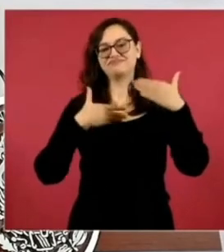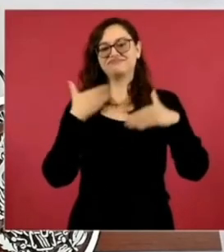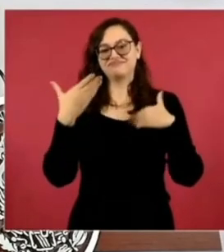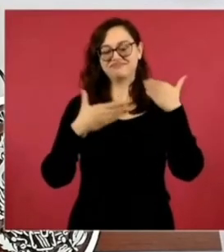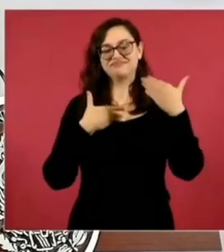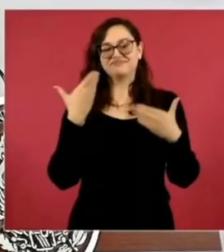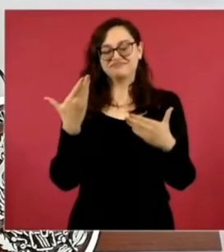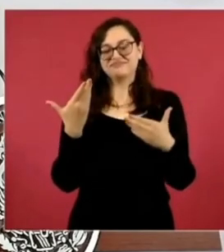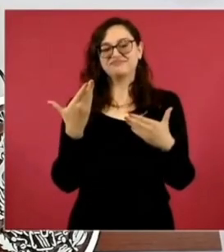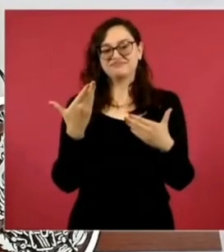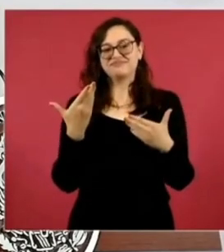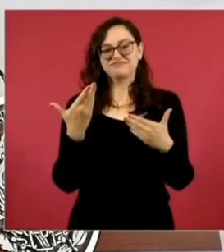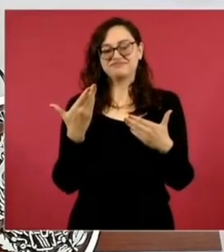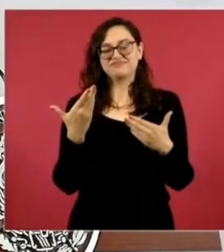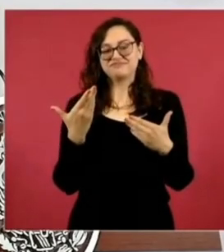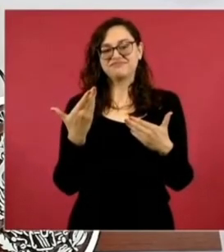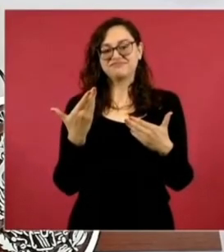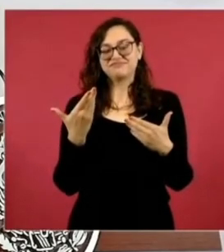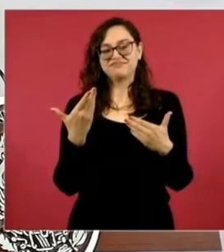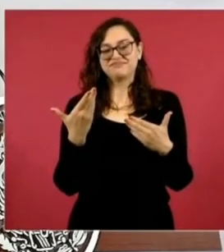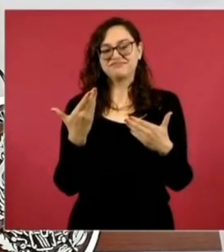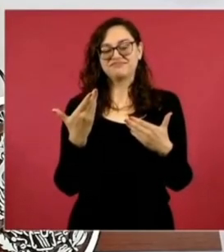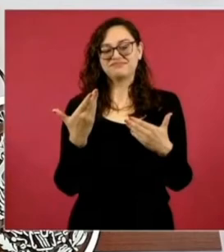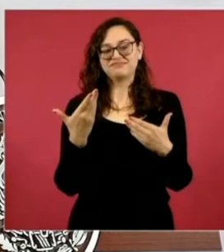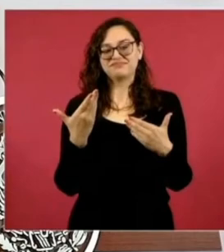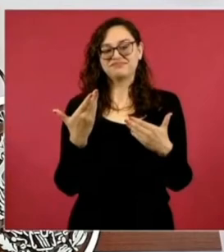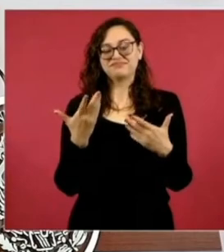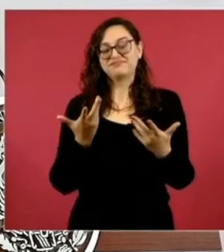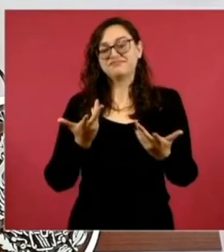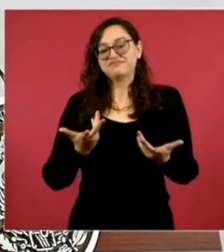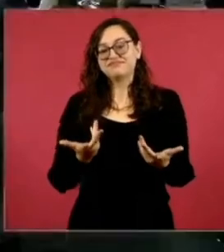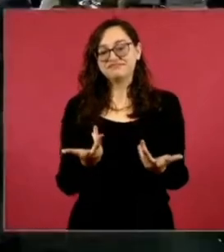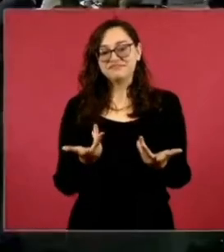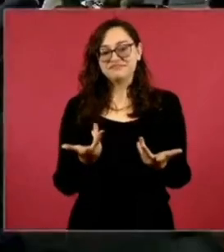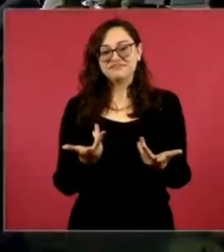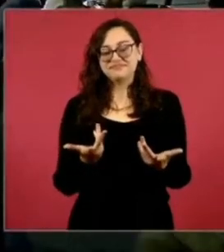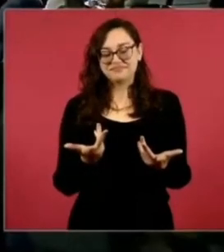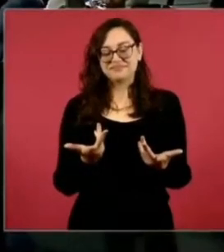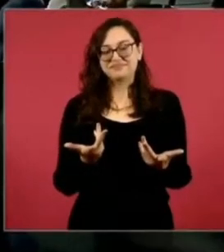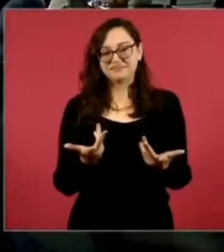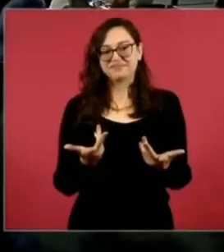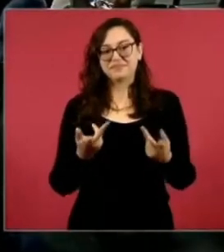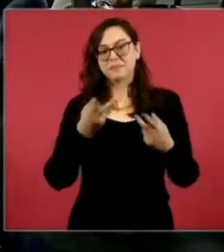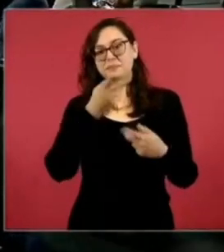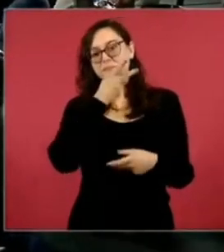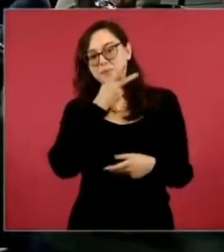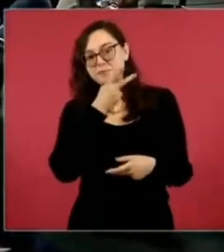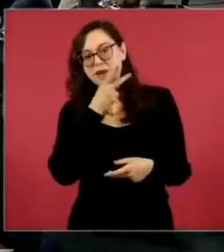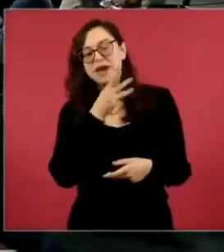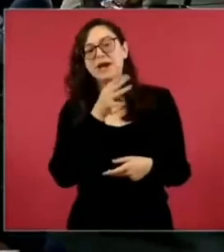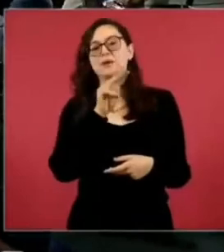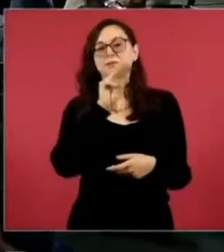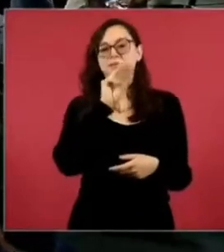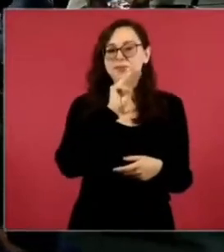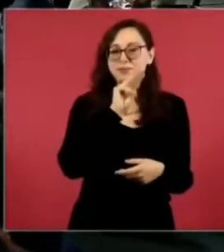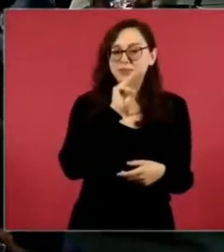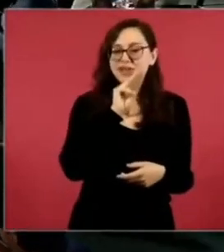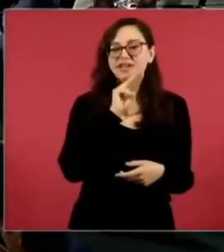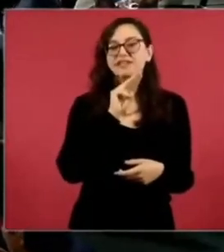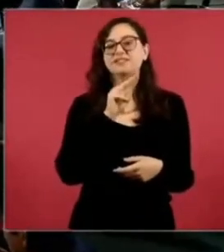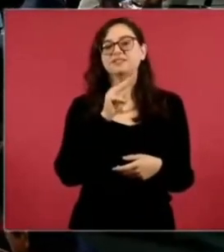cercanía de padres con madres,